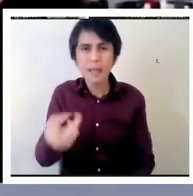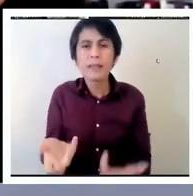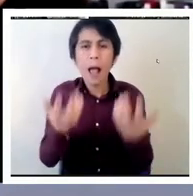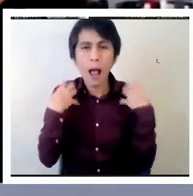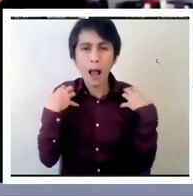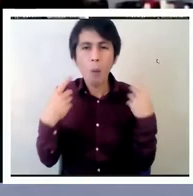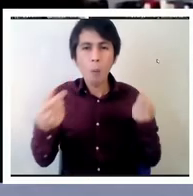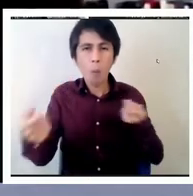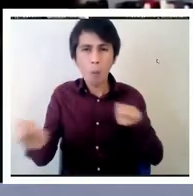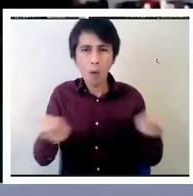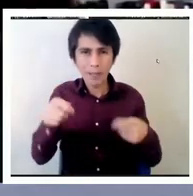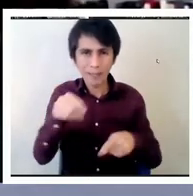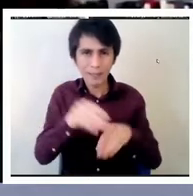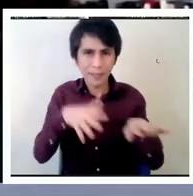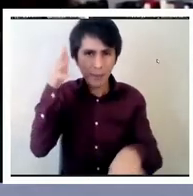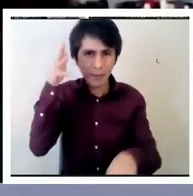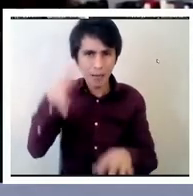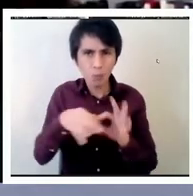gracias.